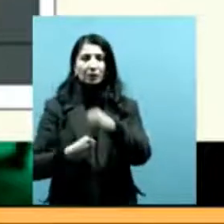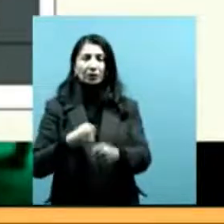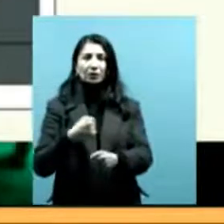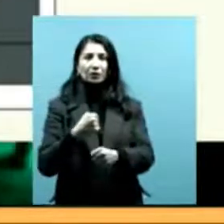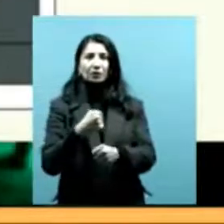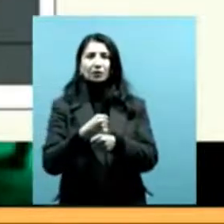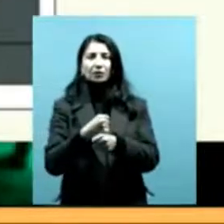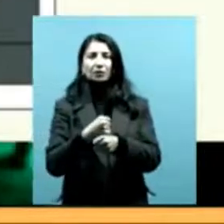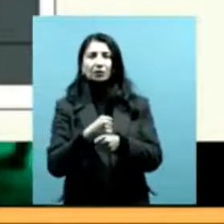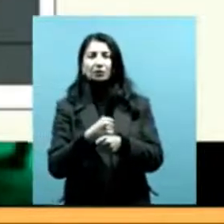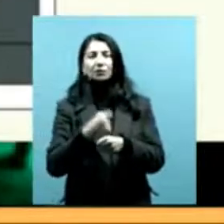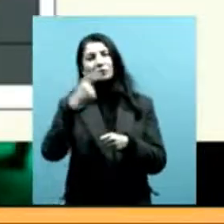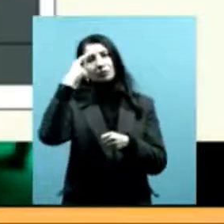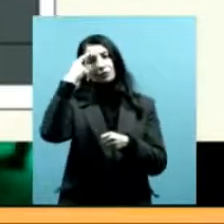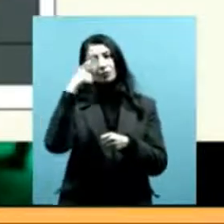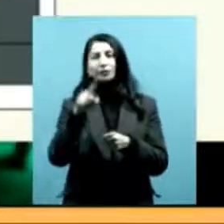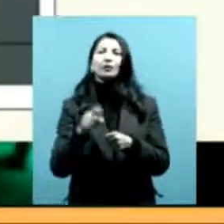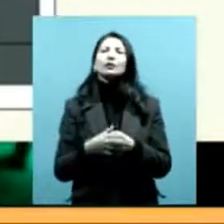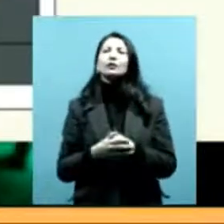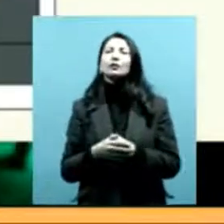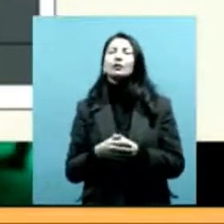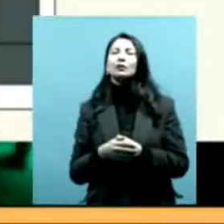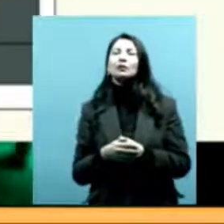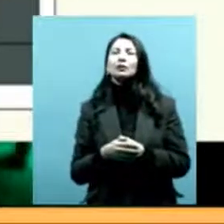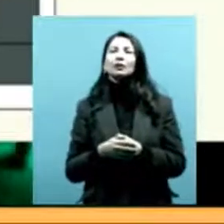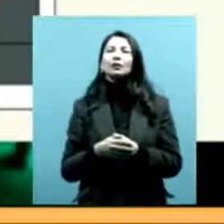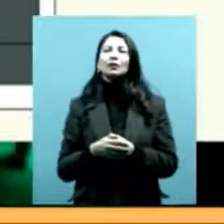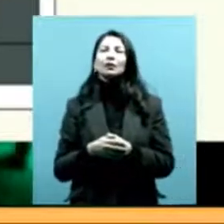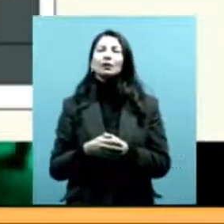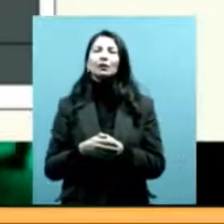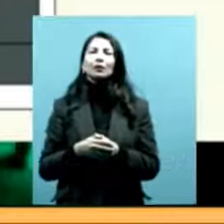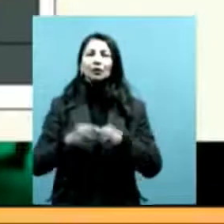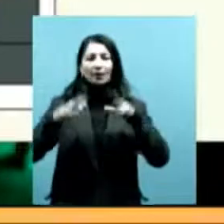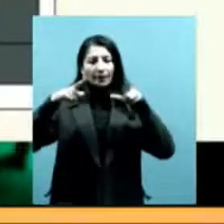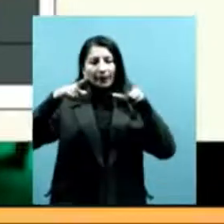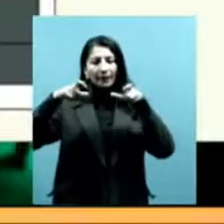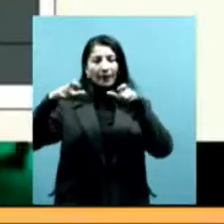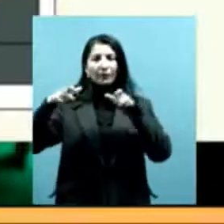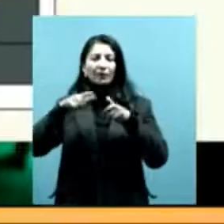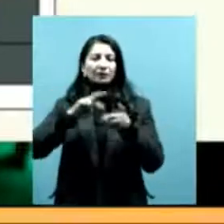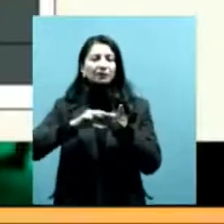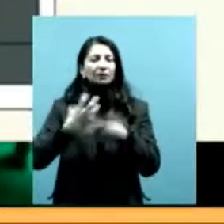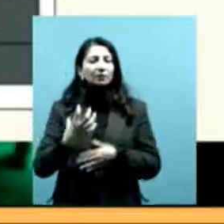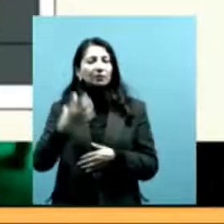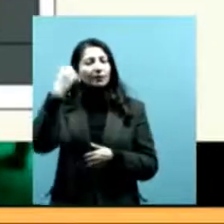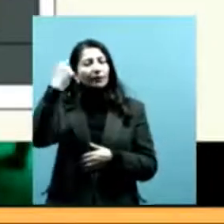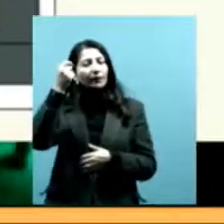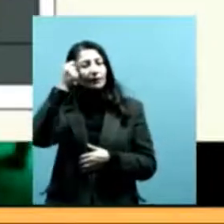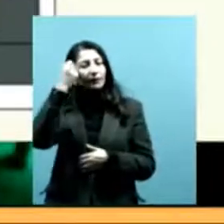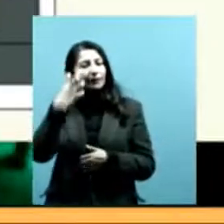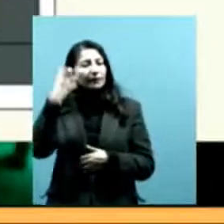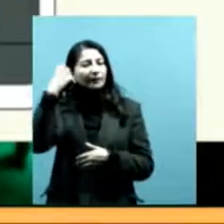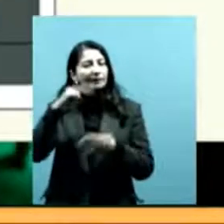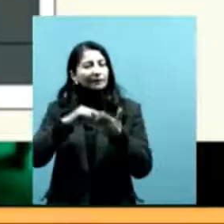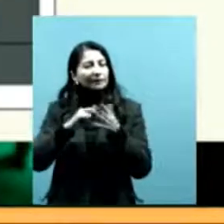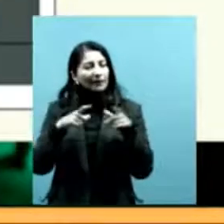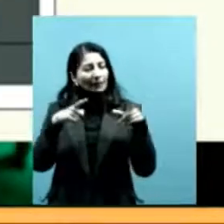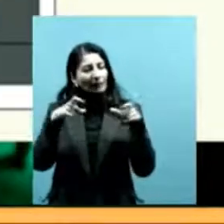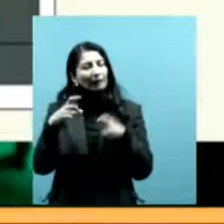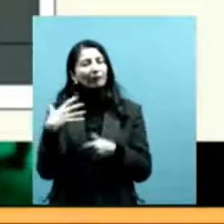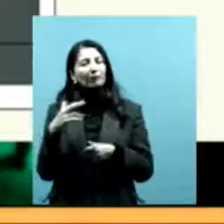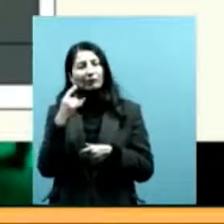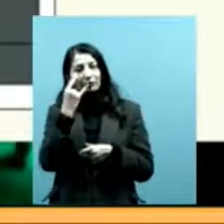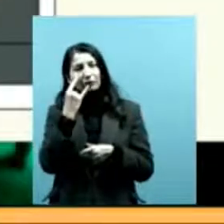que precisamente lo que hace es cartografiar estas memorias, ¿no? es un interesante